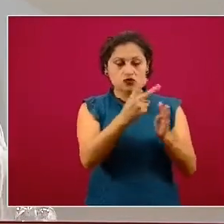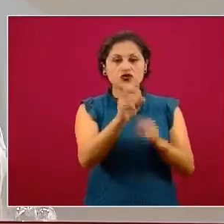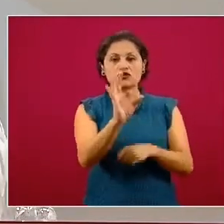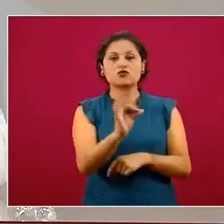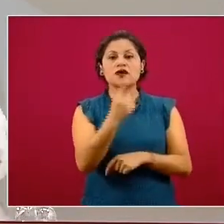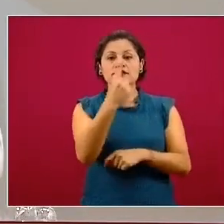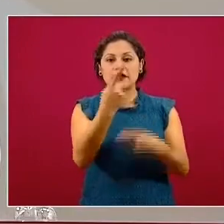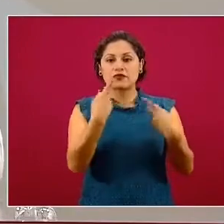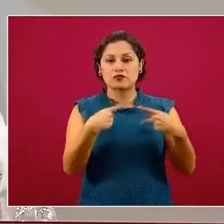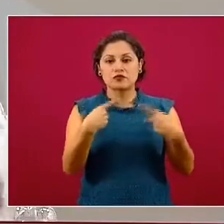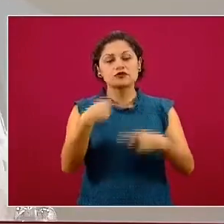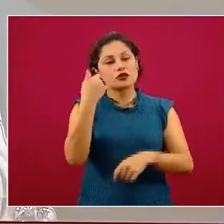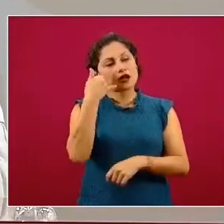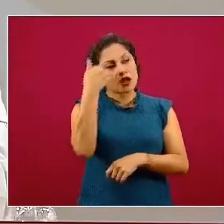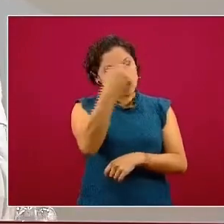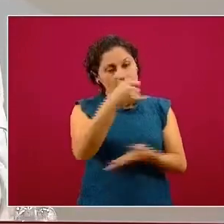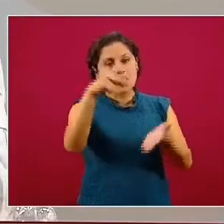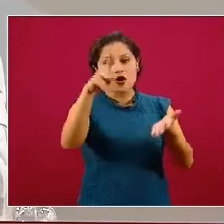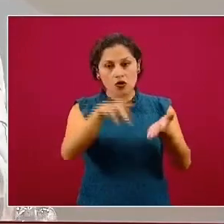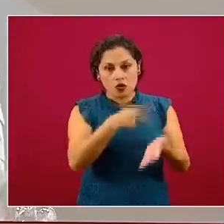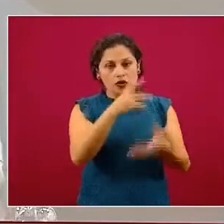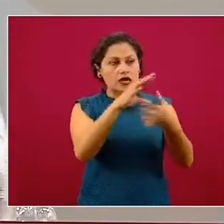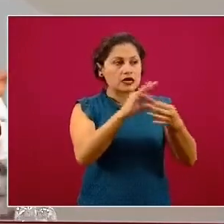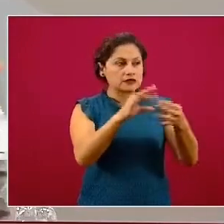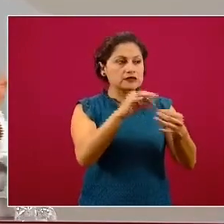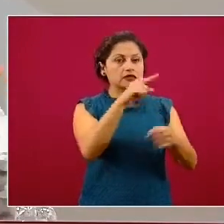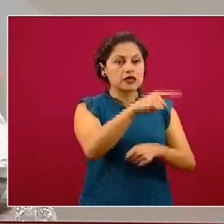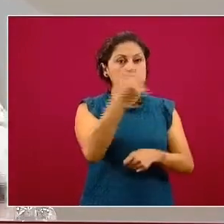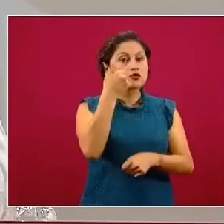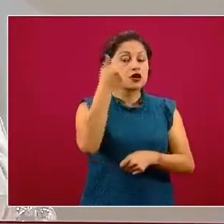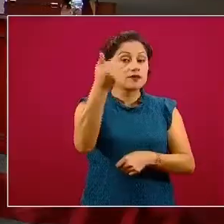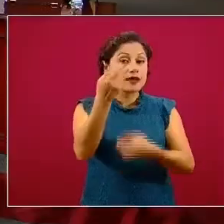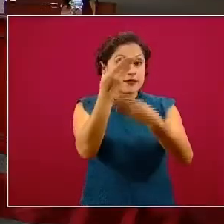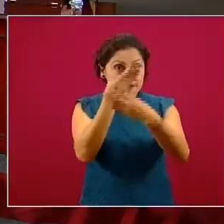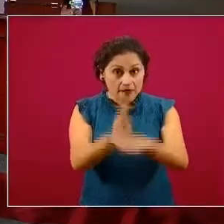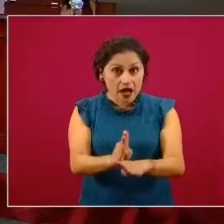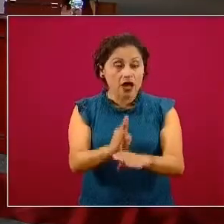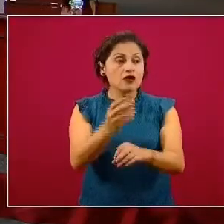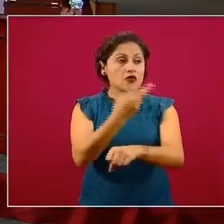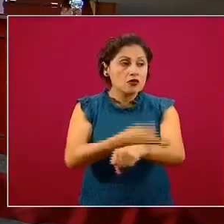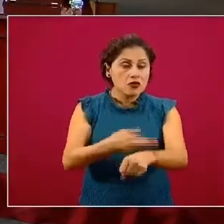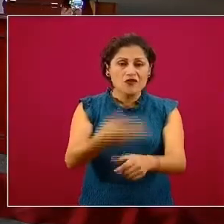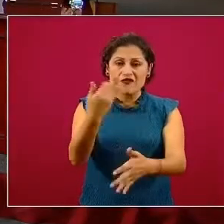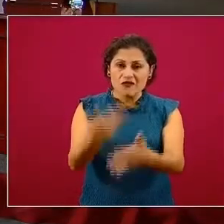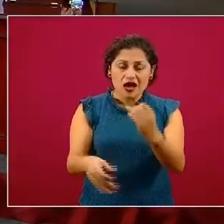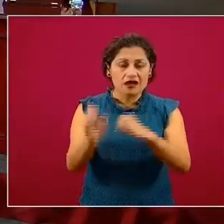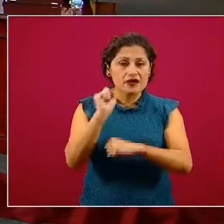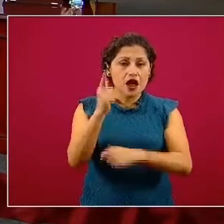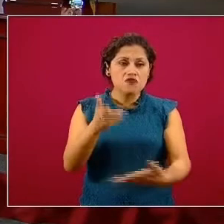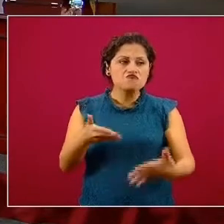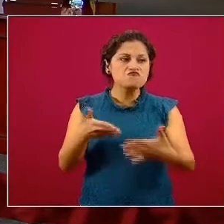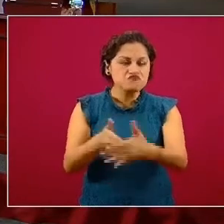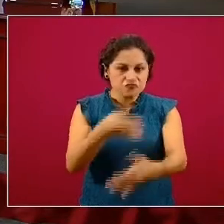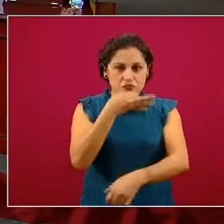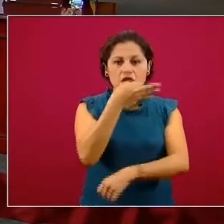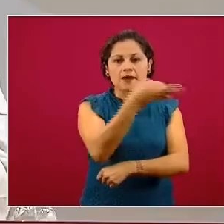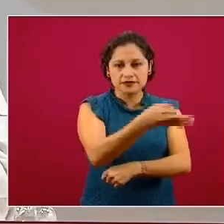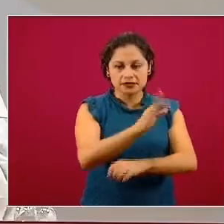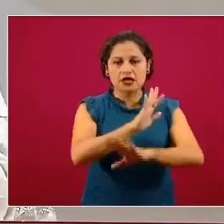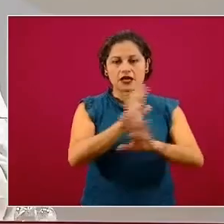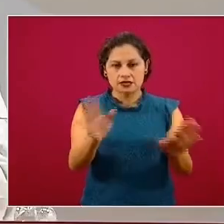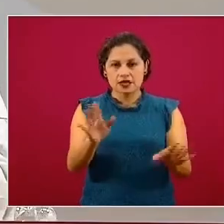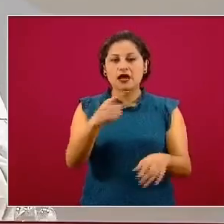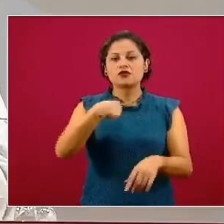que tienen que hablar a su banco o que su cuenta tienen que hacer algún trámite. Ya les informaremos a todos y a todas